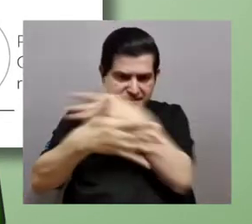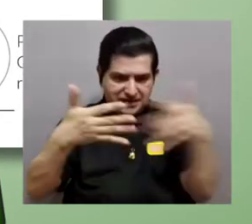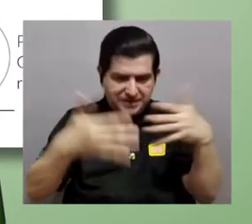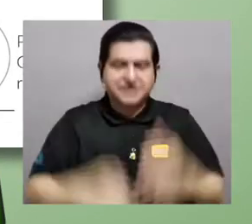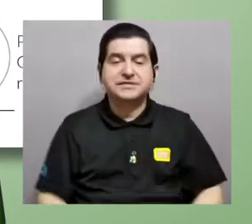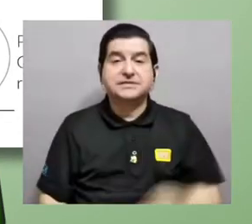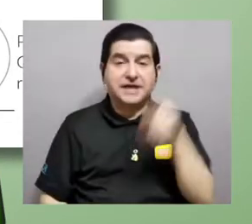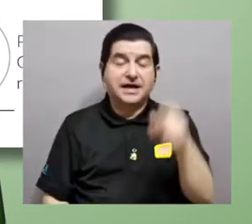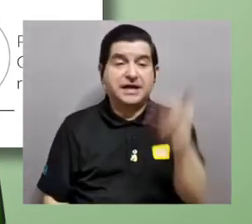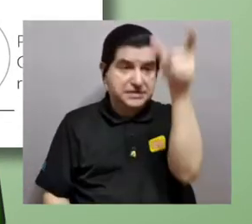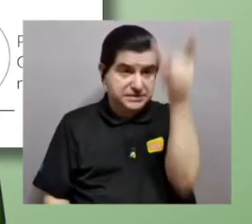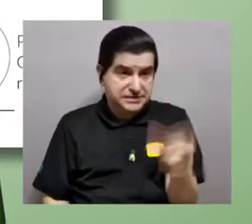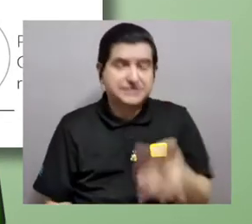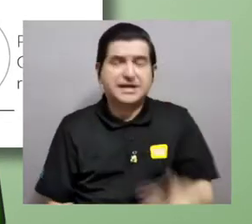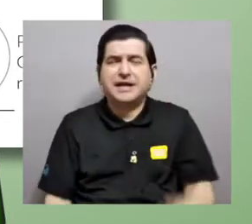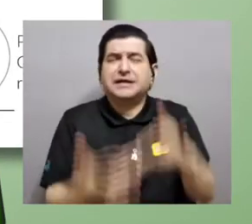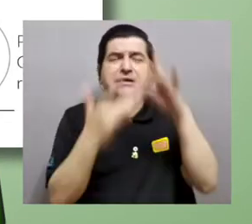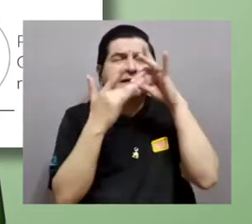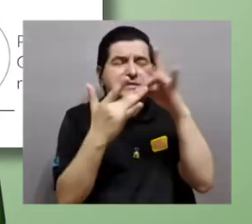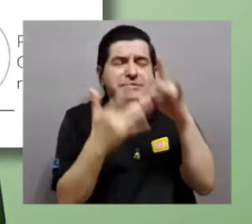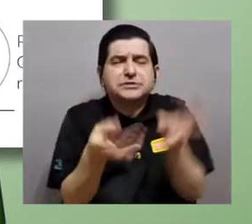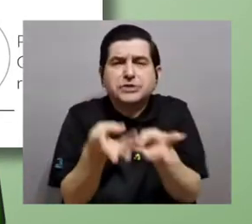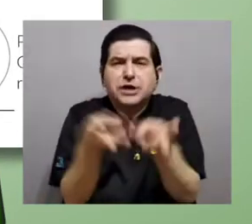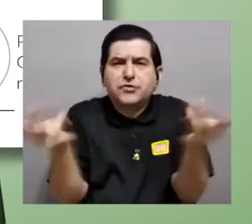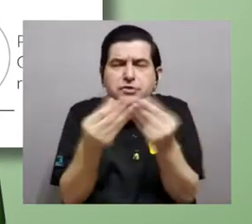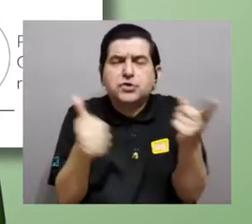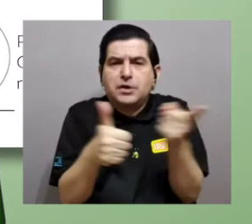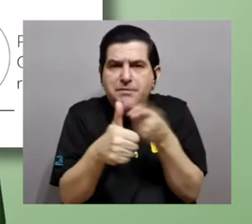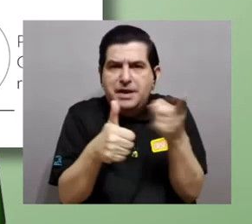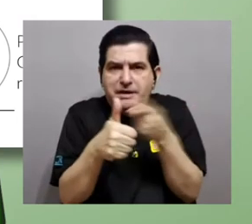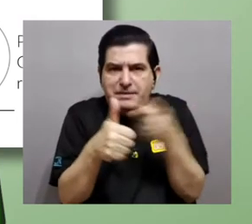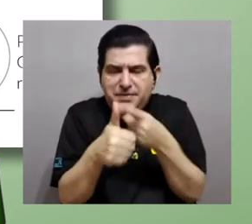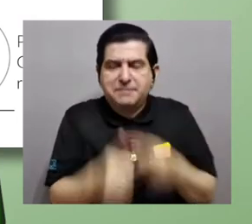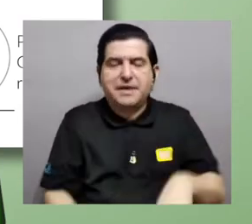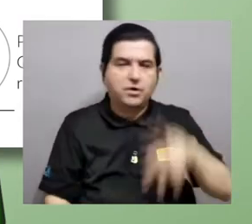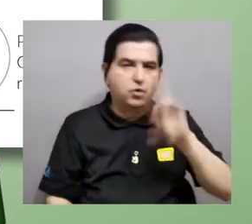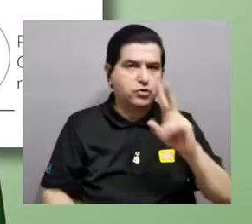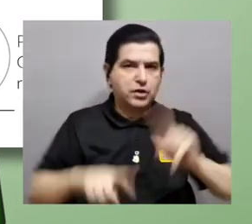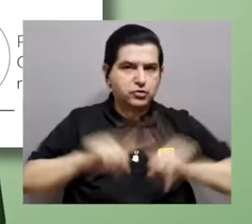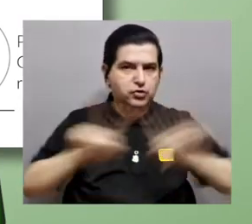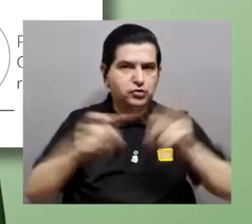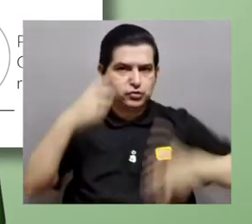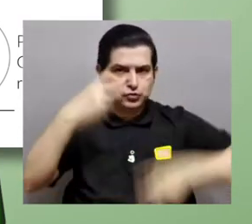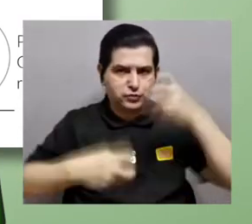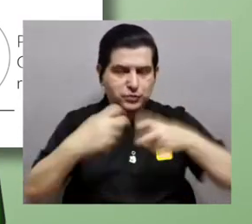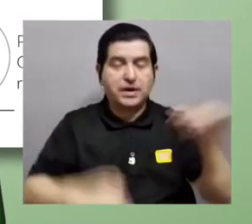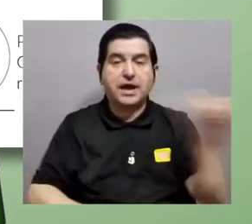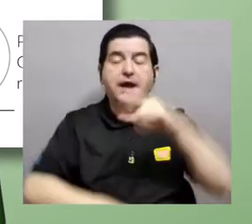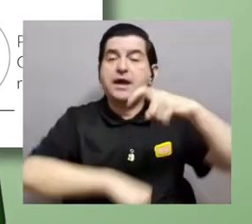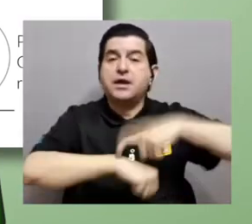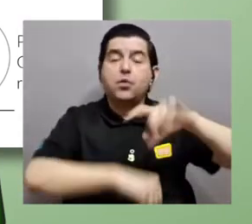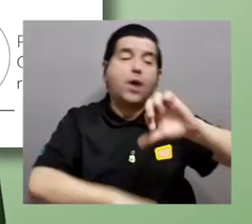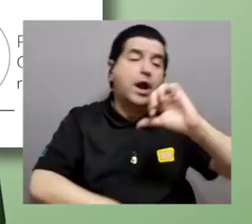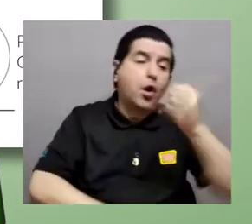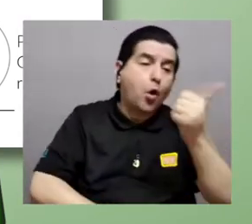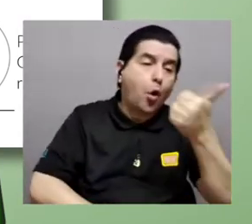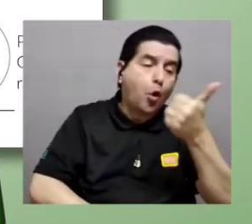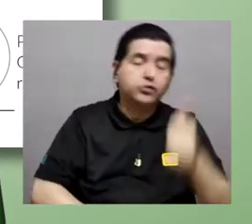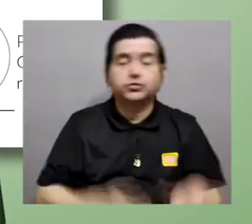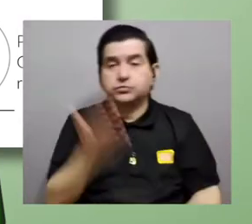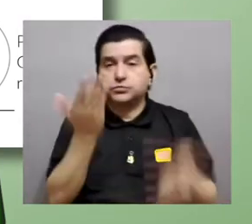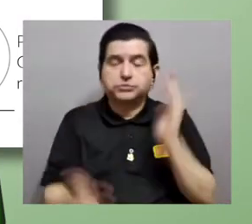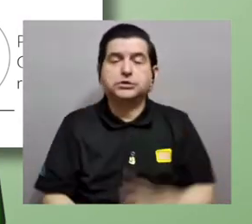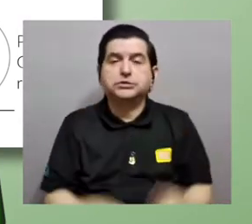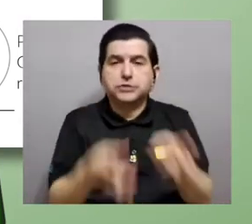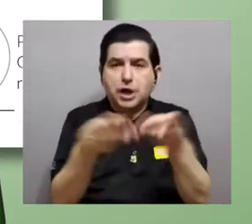entonces estarían especializándose en resolver el primero de estos dos problemas. Al mismo tiempo, otros individuos podrían empezar a